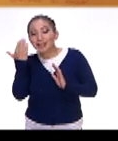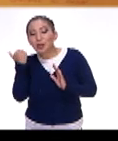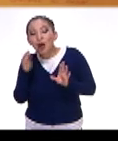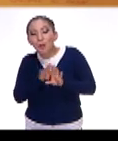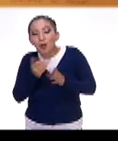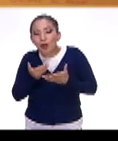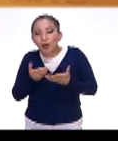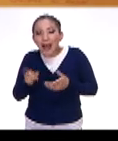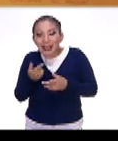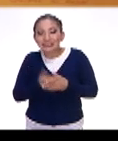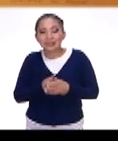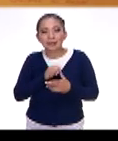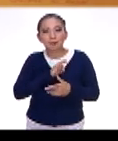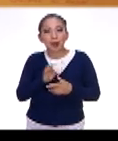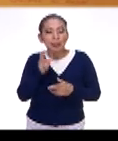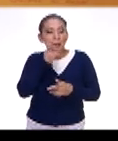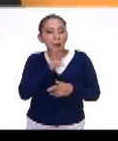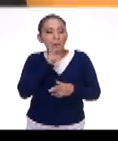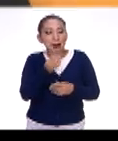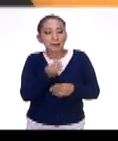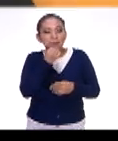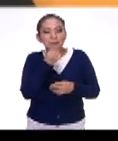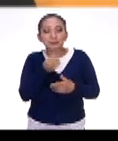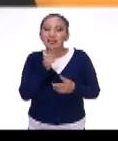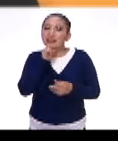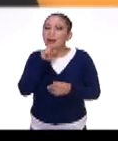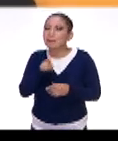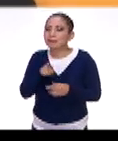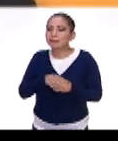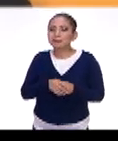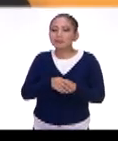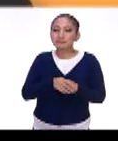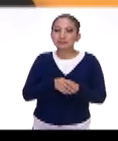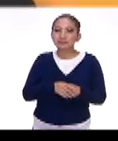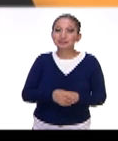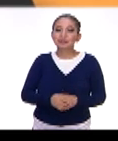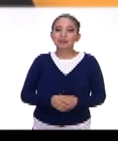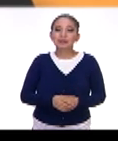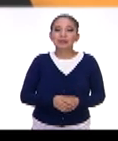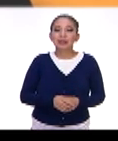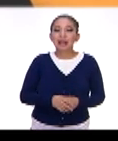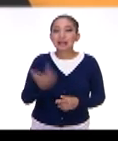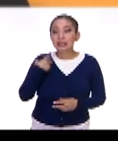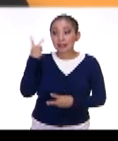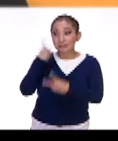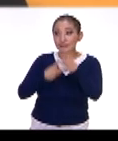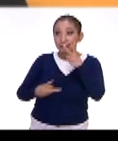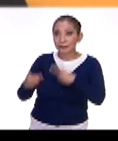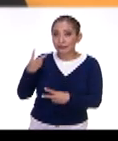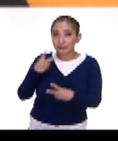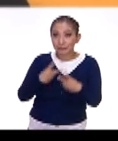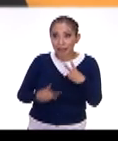comidas antes o cómo son. lo podemos probar. Y además, están viniendo